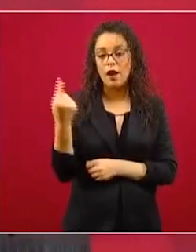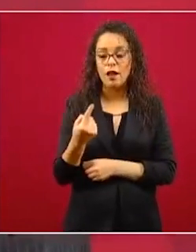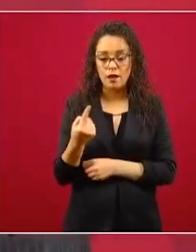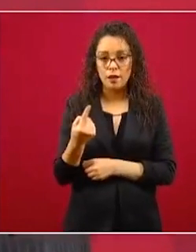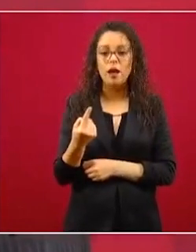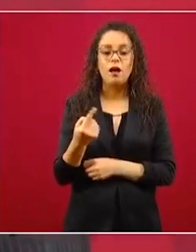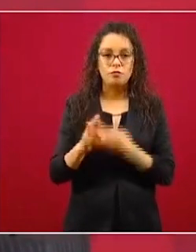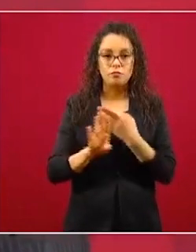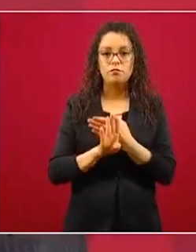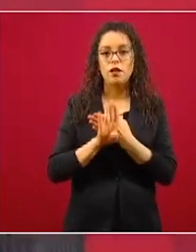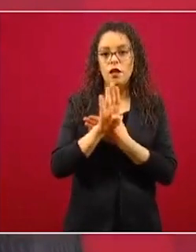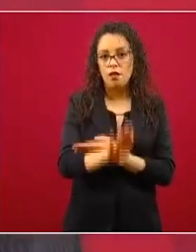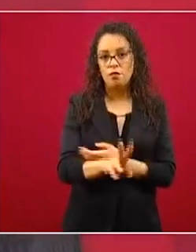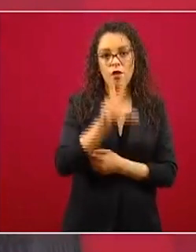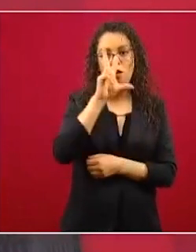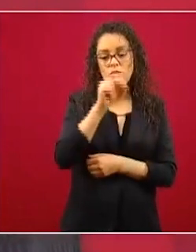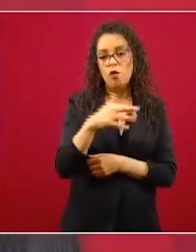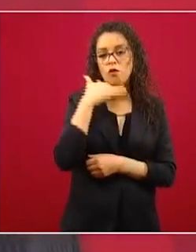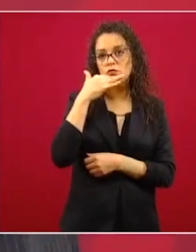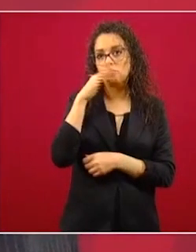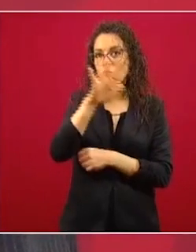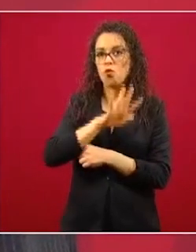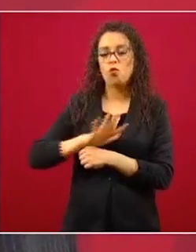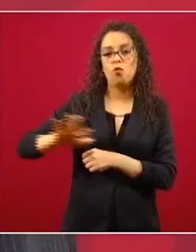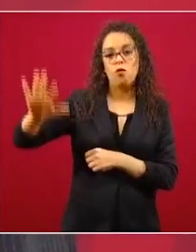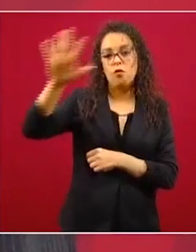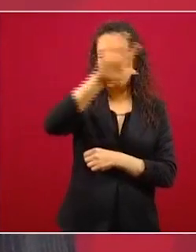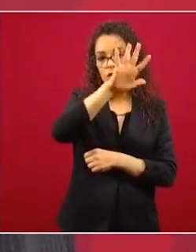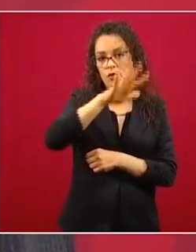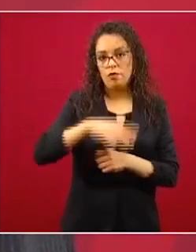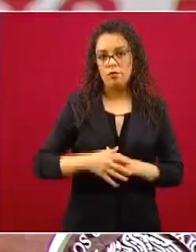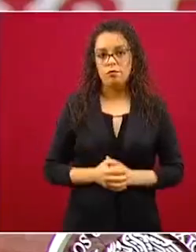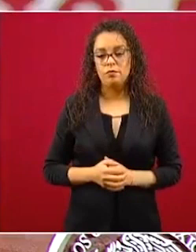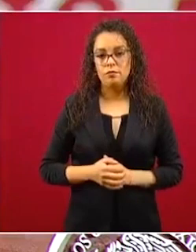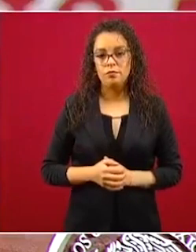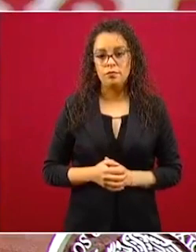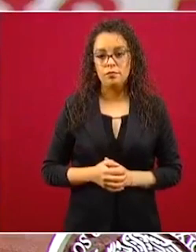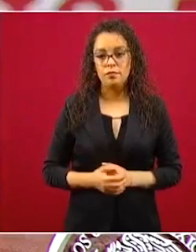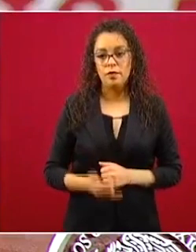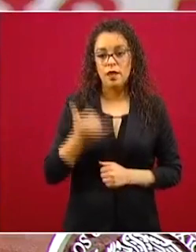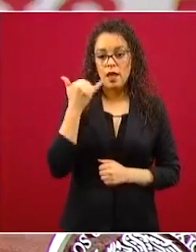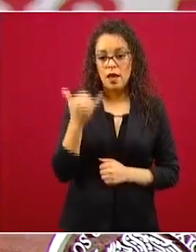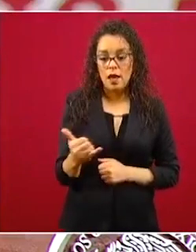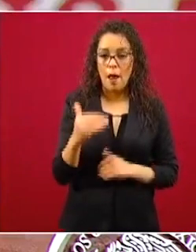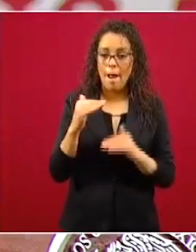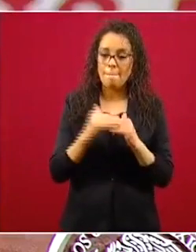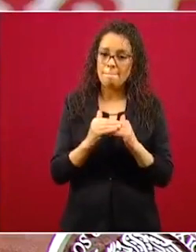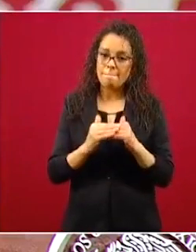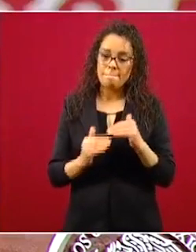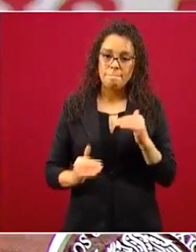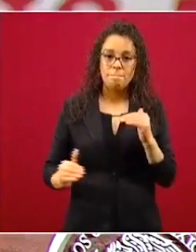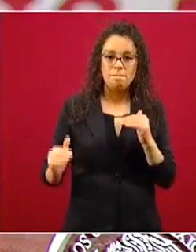Y estamos aumentando su capacidad de